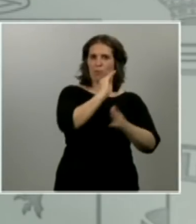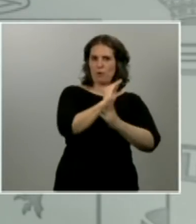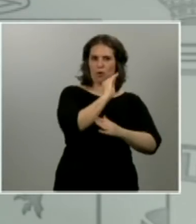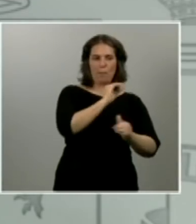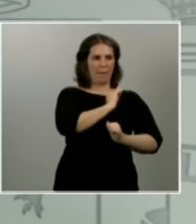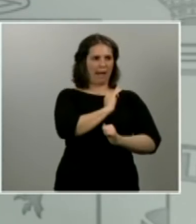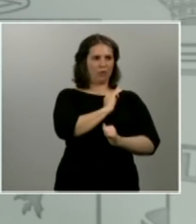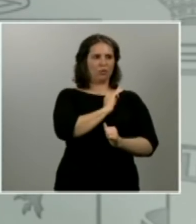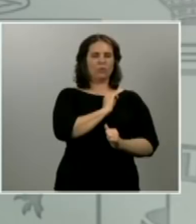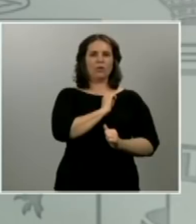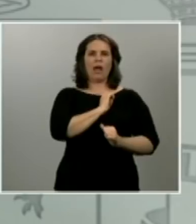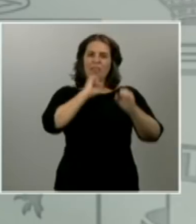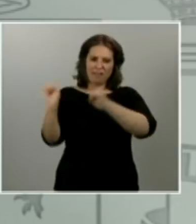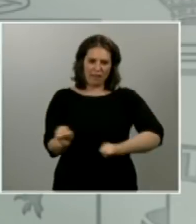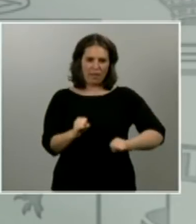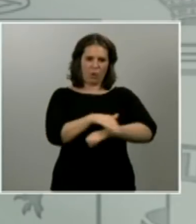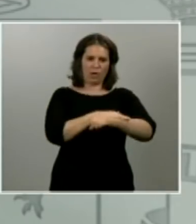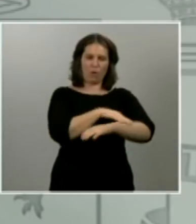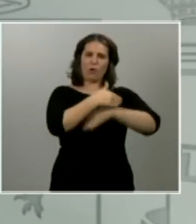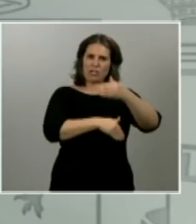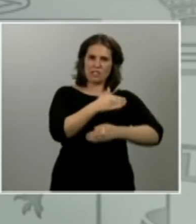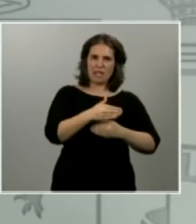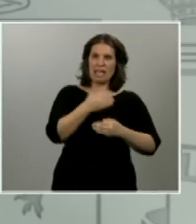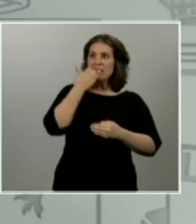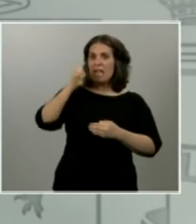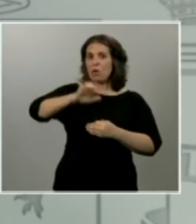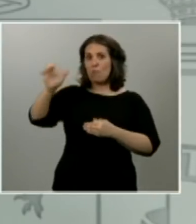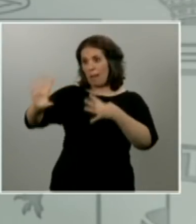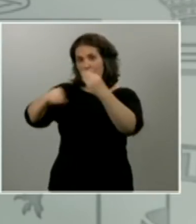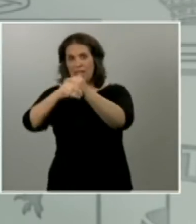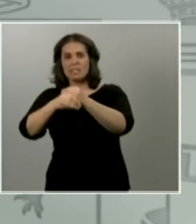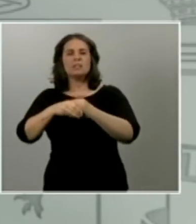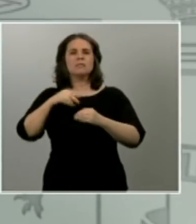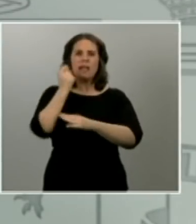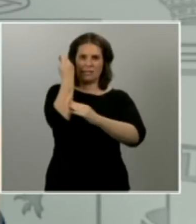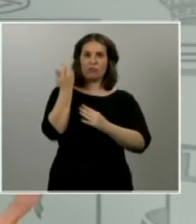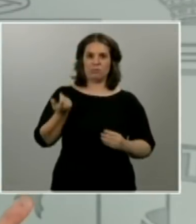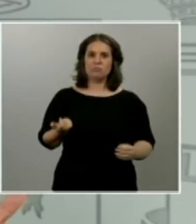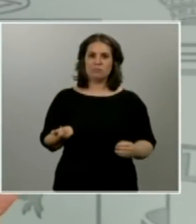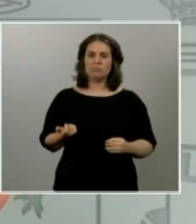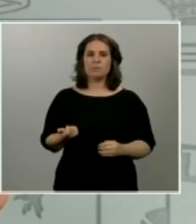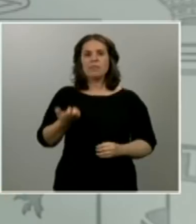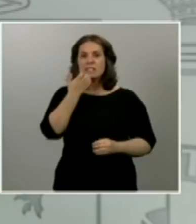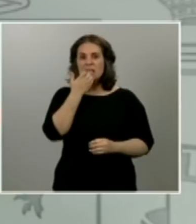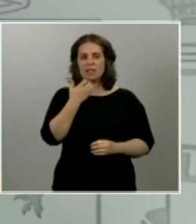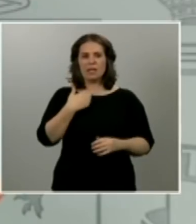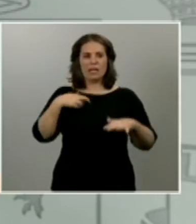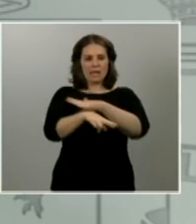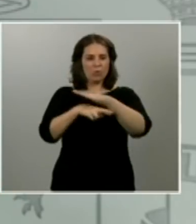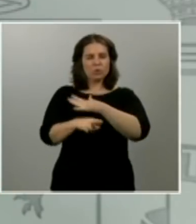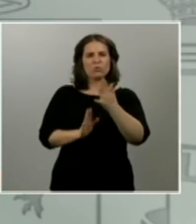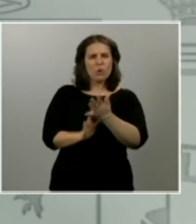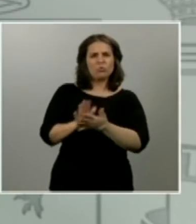gobierno progresista como el español pues sin duda alguna será un éxito el que podamos volcar todos los recursos de los fondos estructurales sin